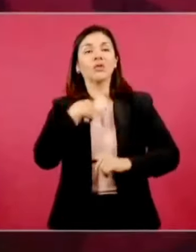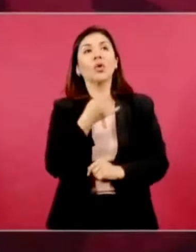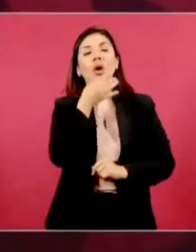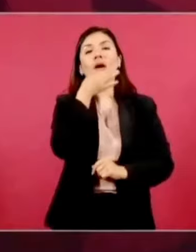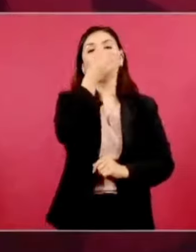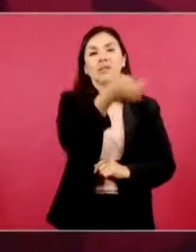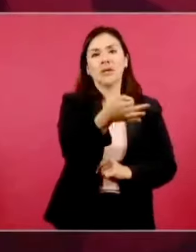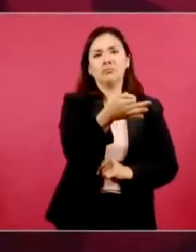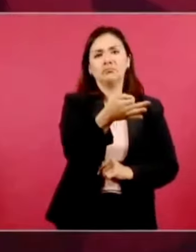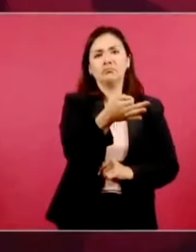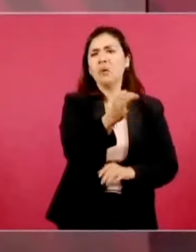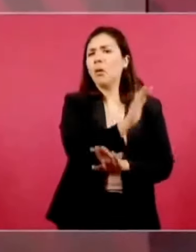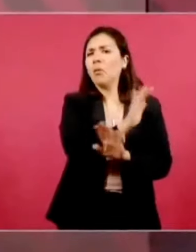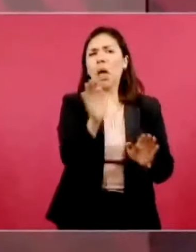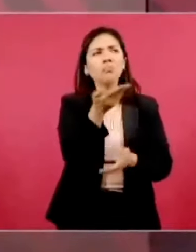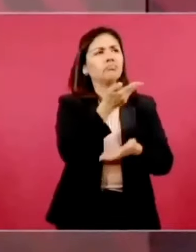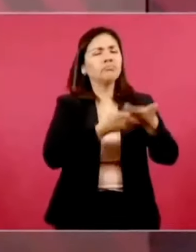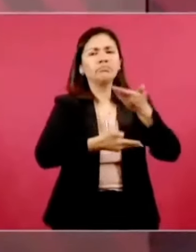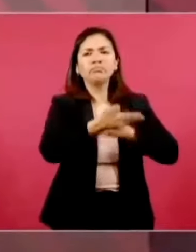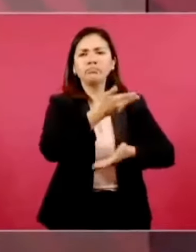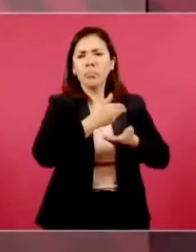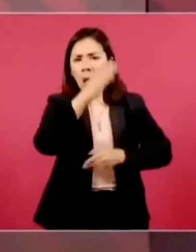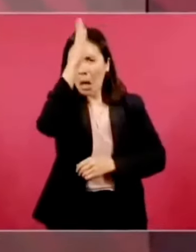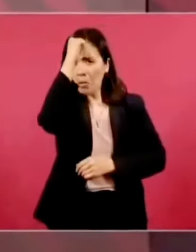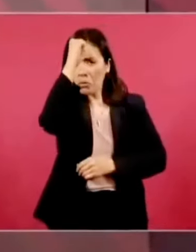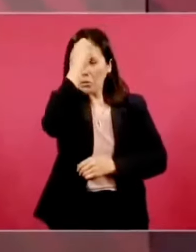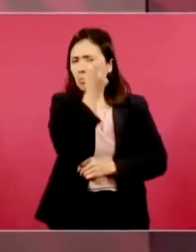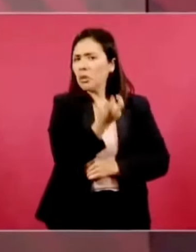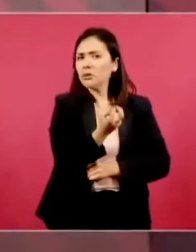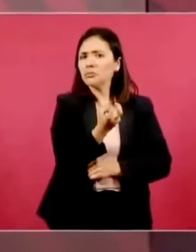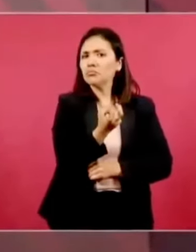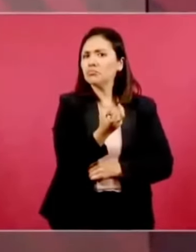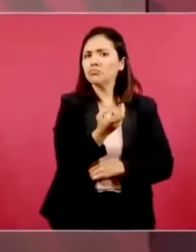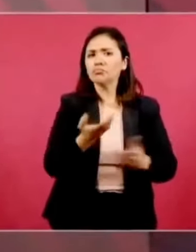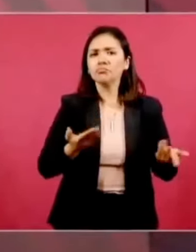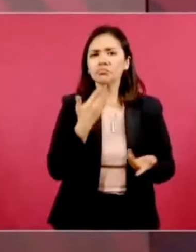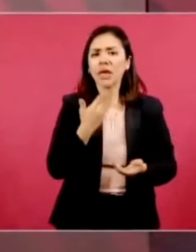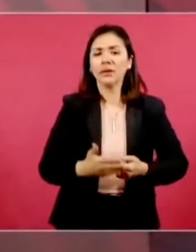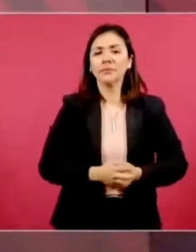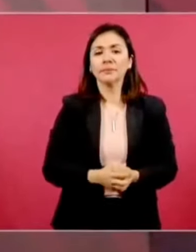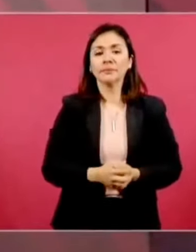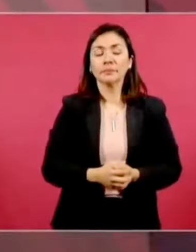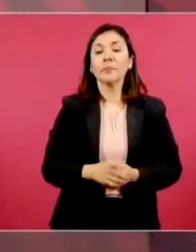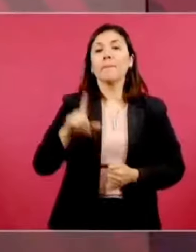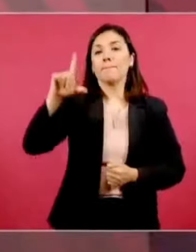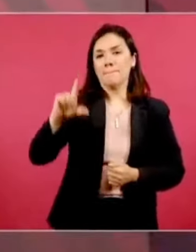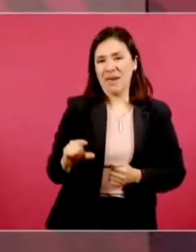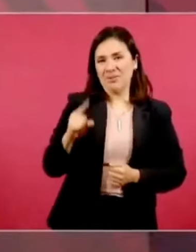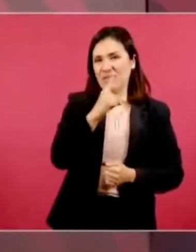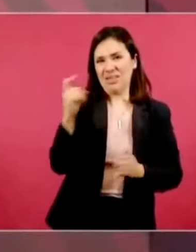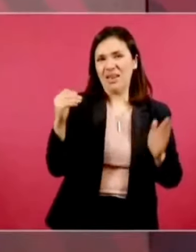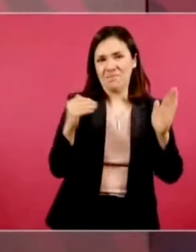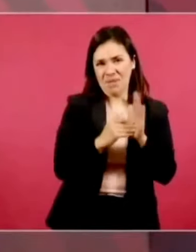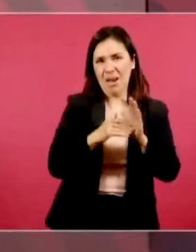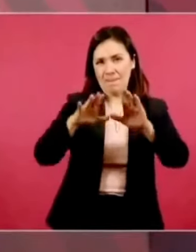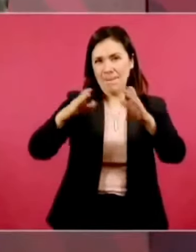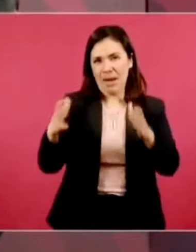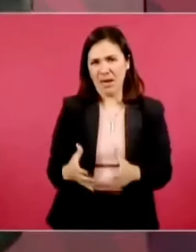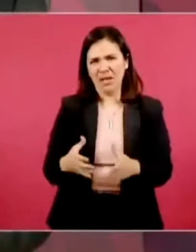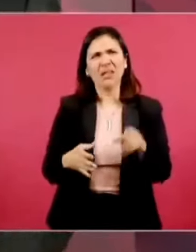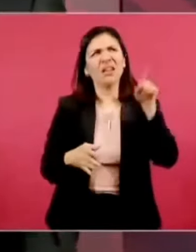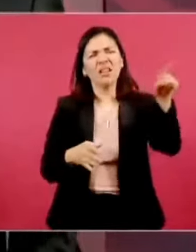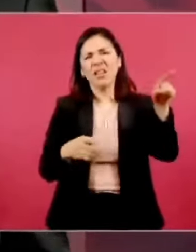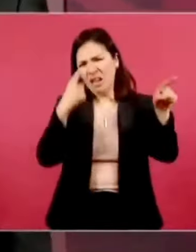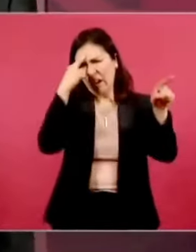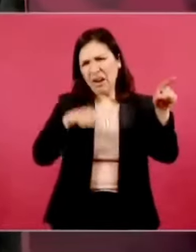Y ya, lo hicimos. Se redujo, sí, en mil. Pero creo que ellos aportaron